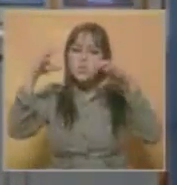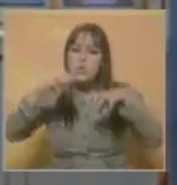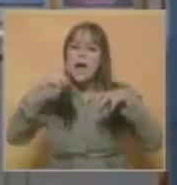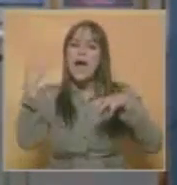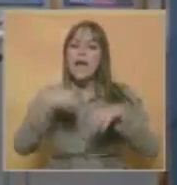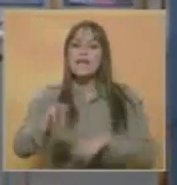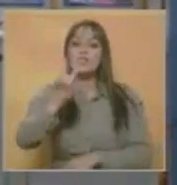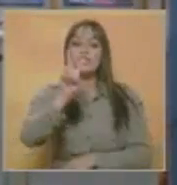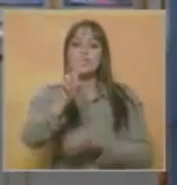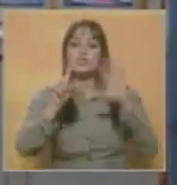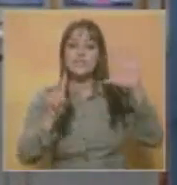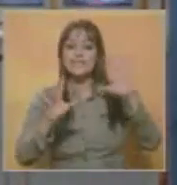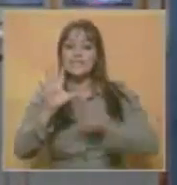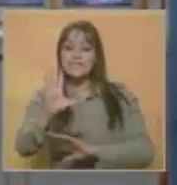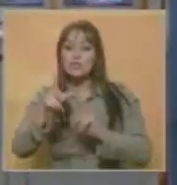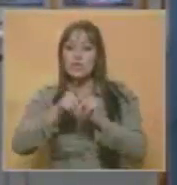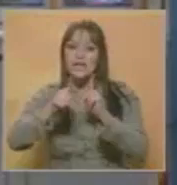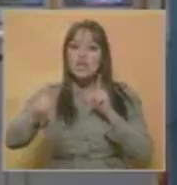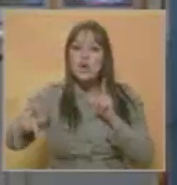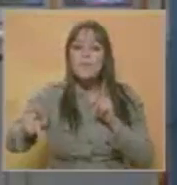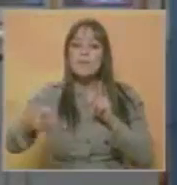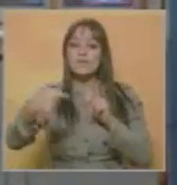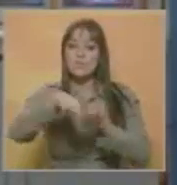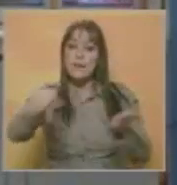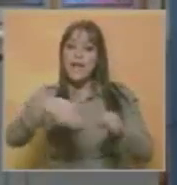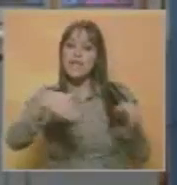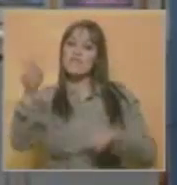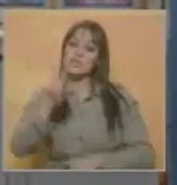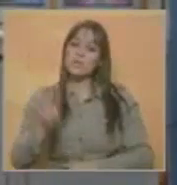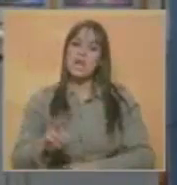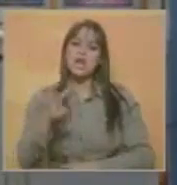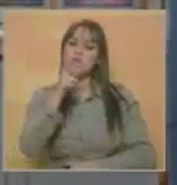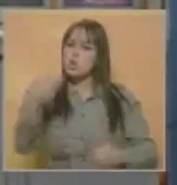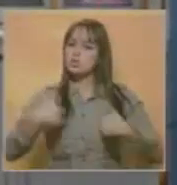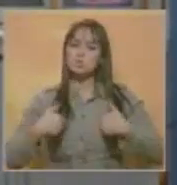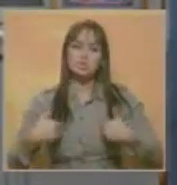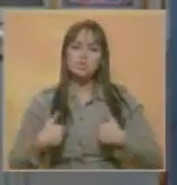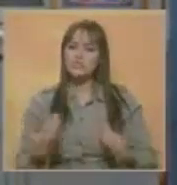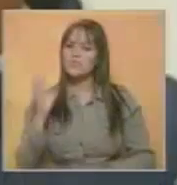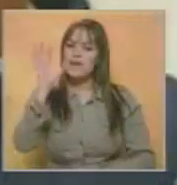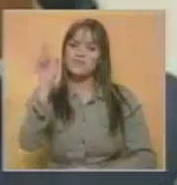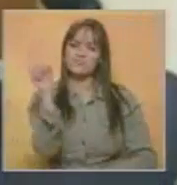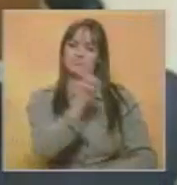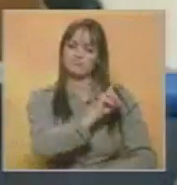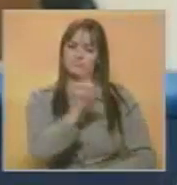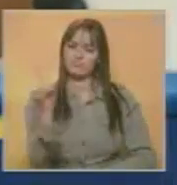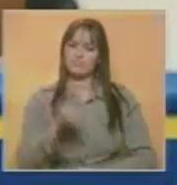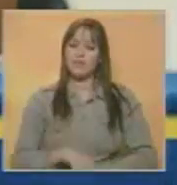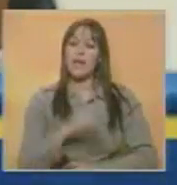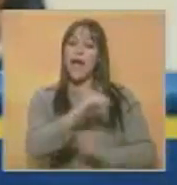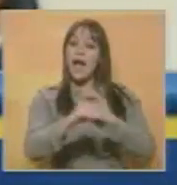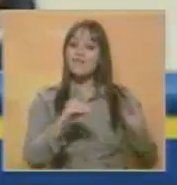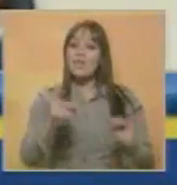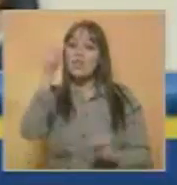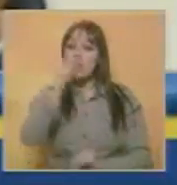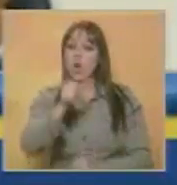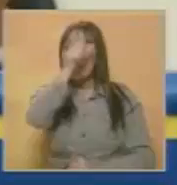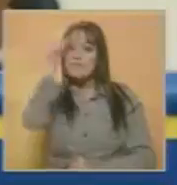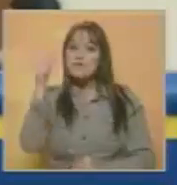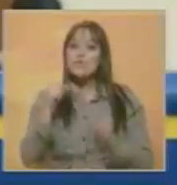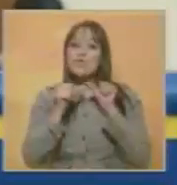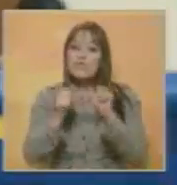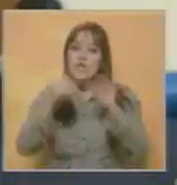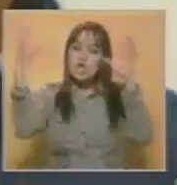a 265 kilómetros de las costas venezolanas por lo que no afectará directamente al país. Díaz Curbelo indicó que para este domingo se